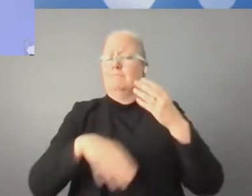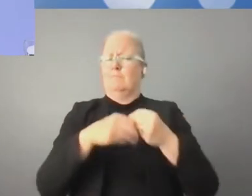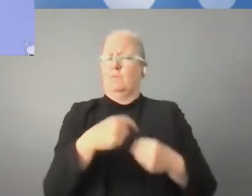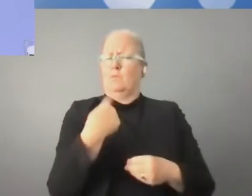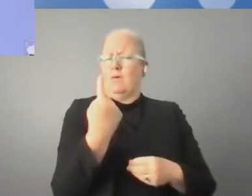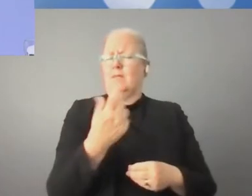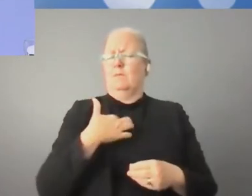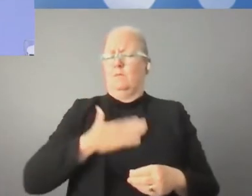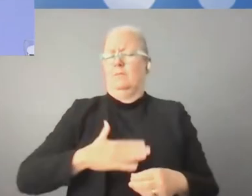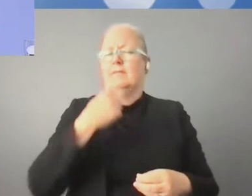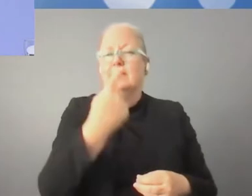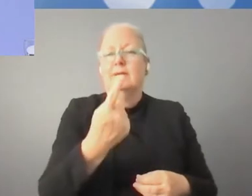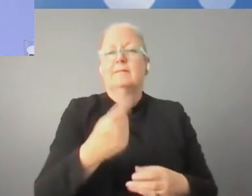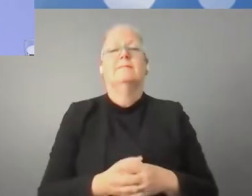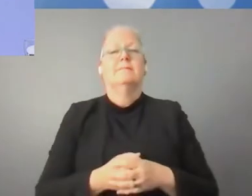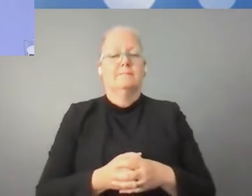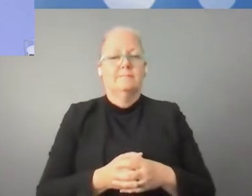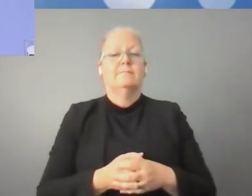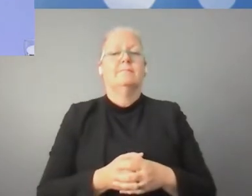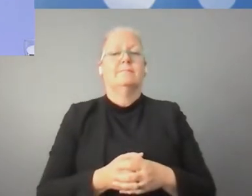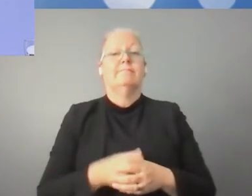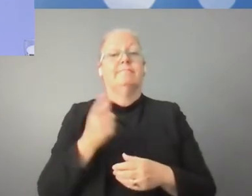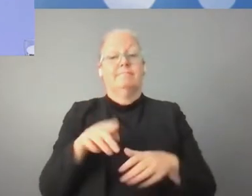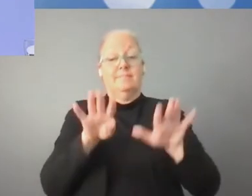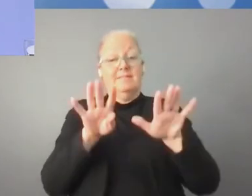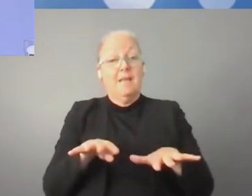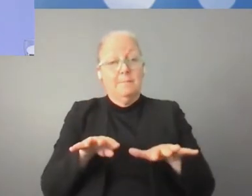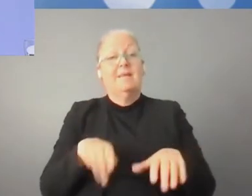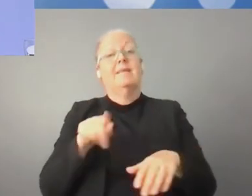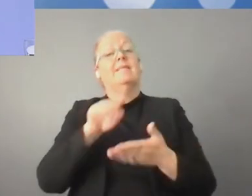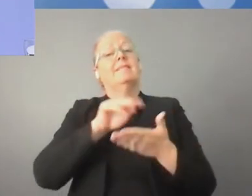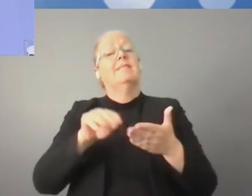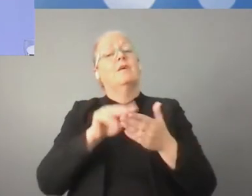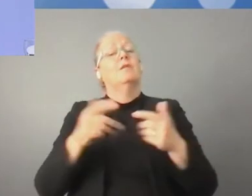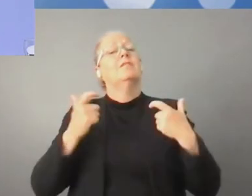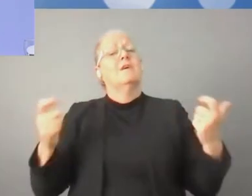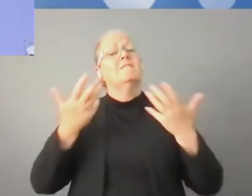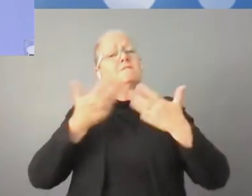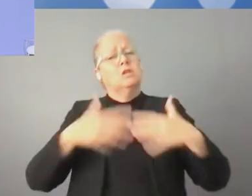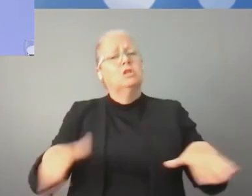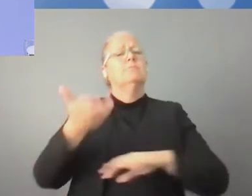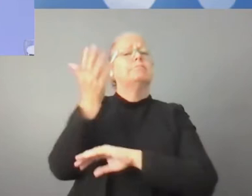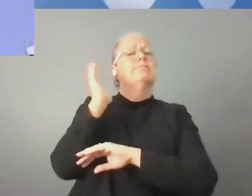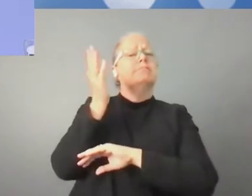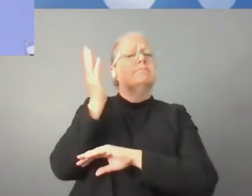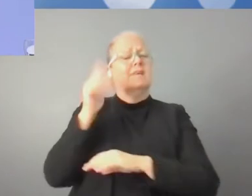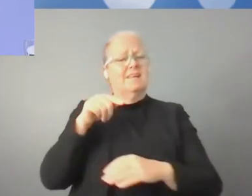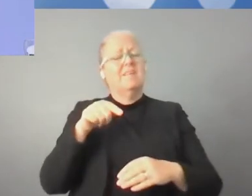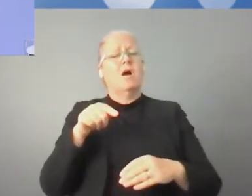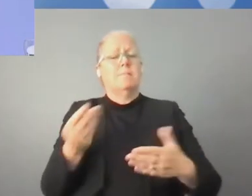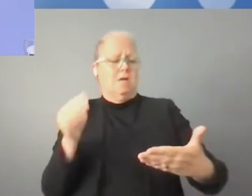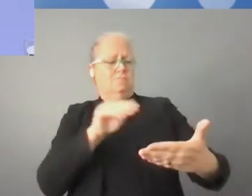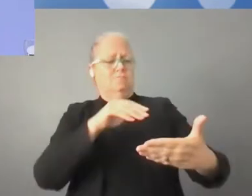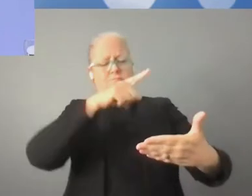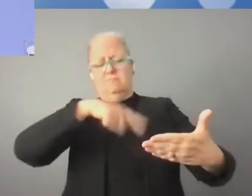regulaciones relacionadas con la conectividad global. Quiero añadir que en septiembre el secretario general presentó su